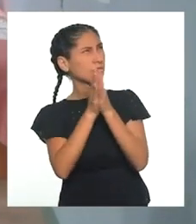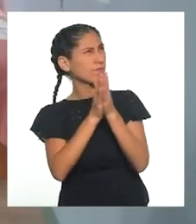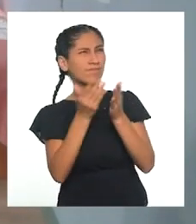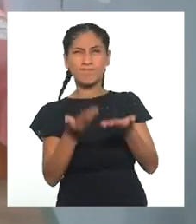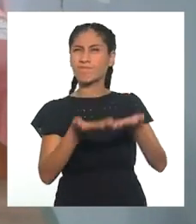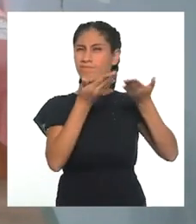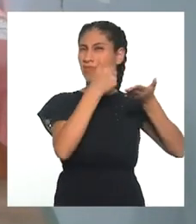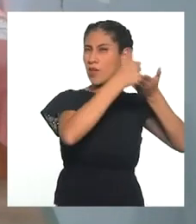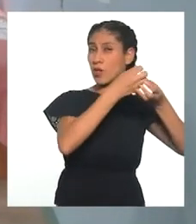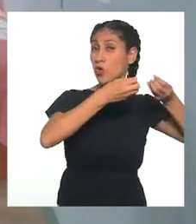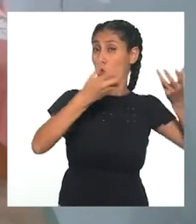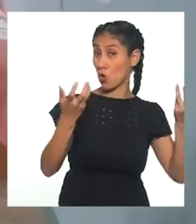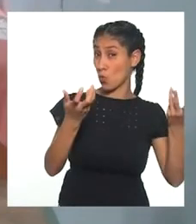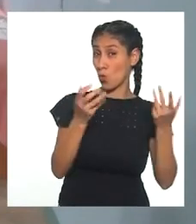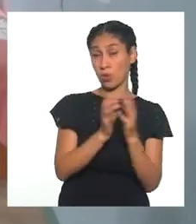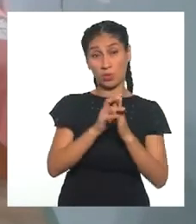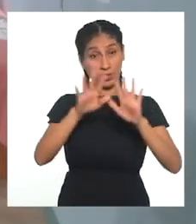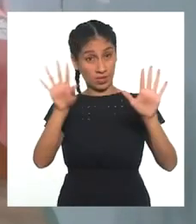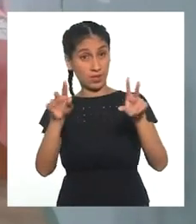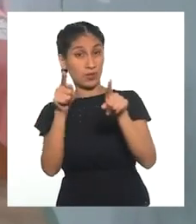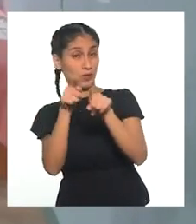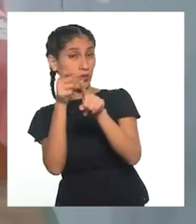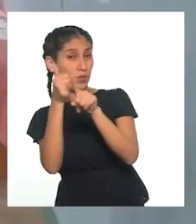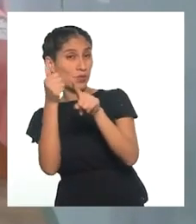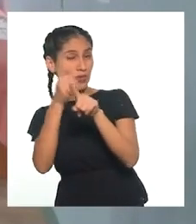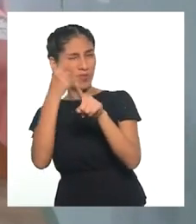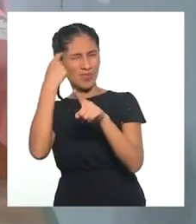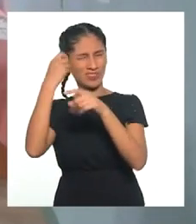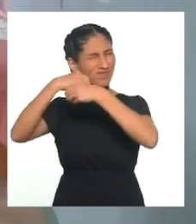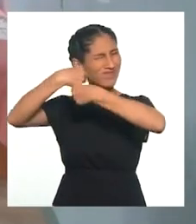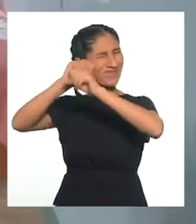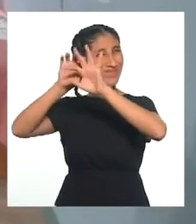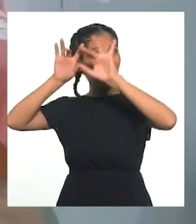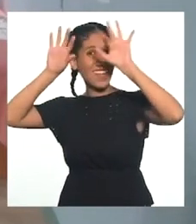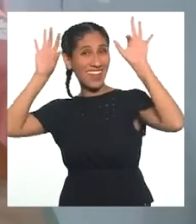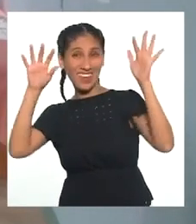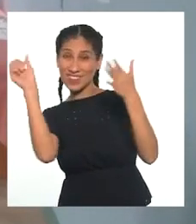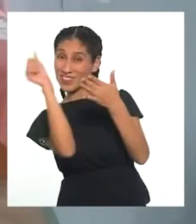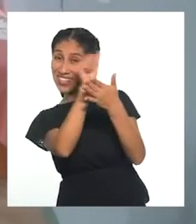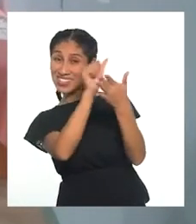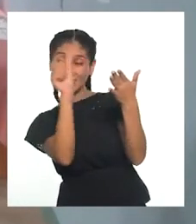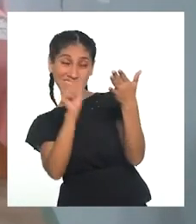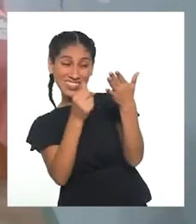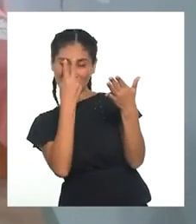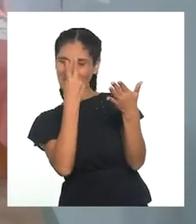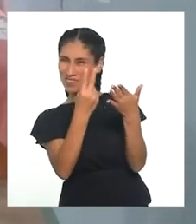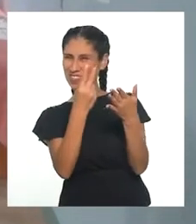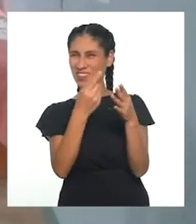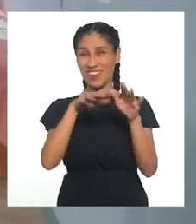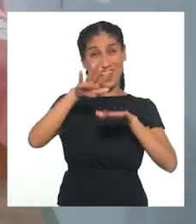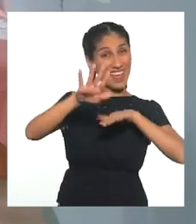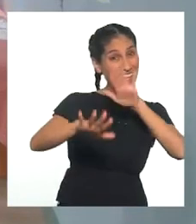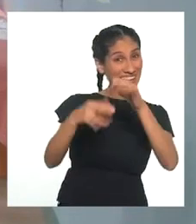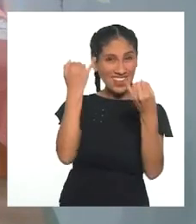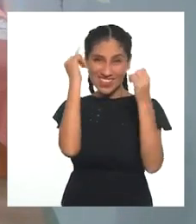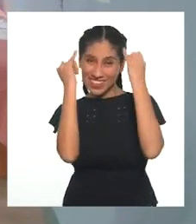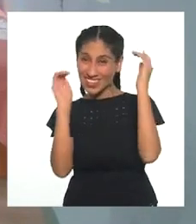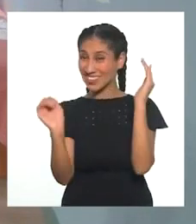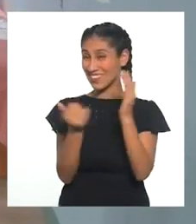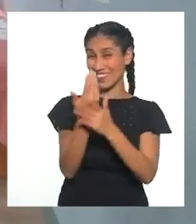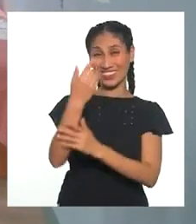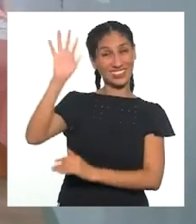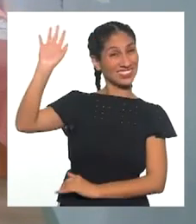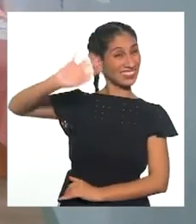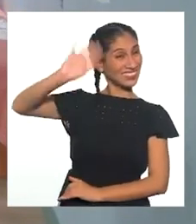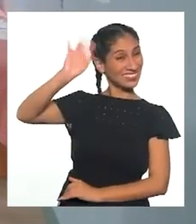prototipen y evalúen. Ejercitando nuestra creatividad por el diseño descubriremos caminos e ideas nuevas. ¡Hasta